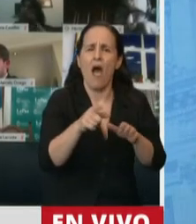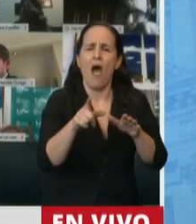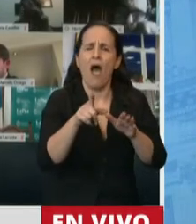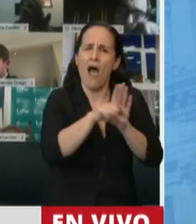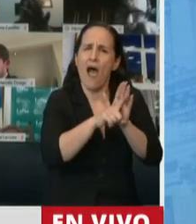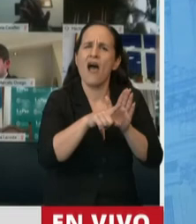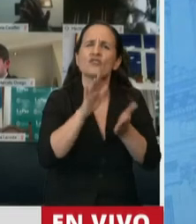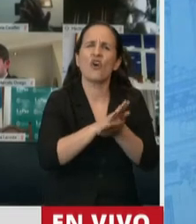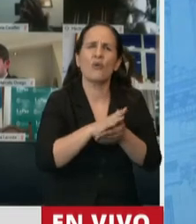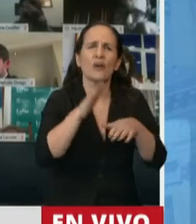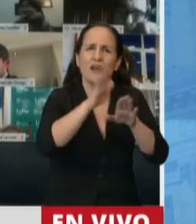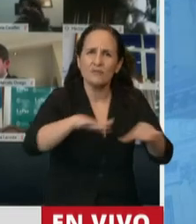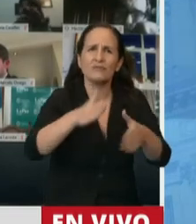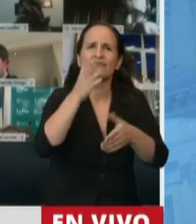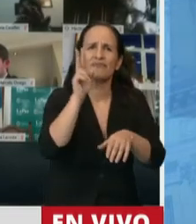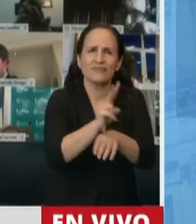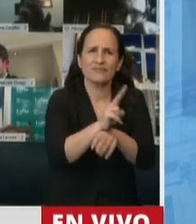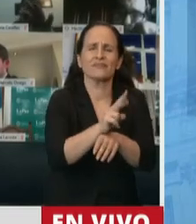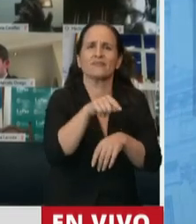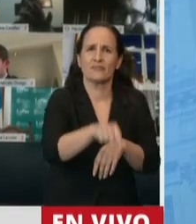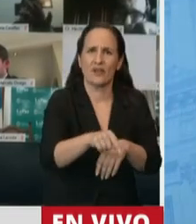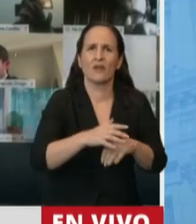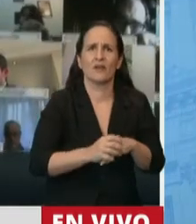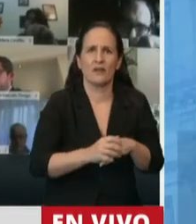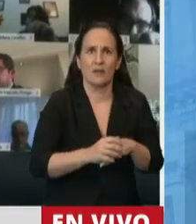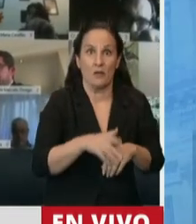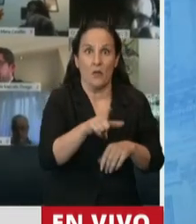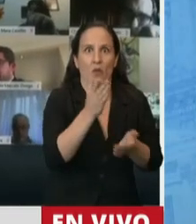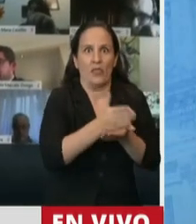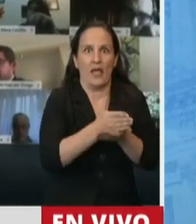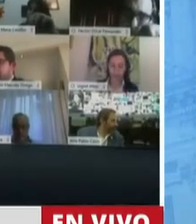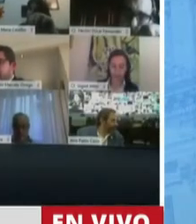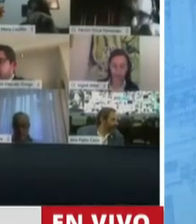las tareas de cuidado con un derecho en una norma laboral